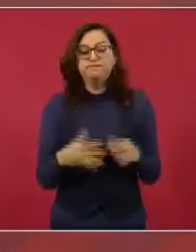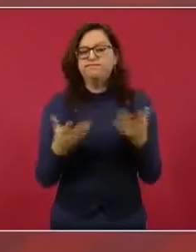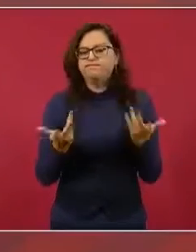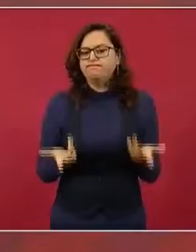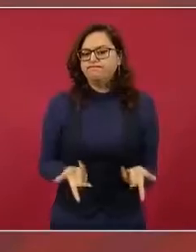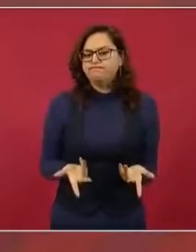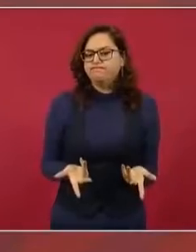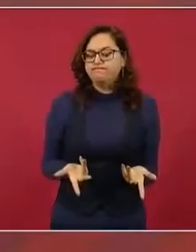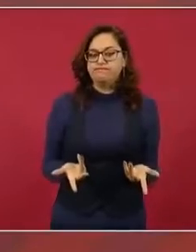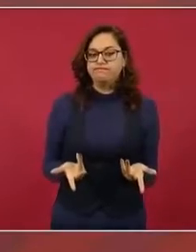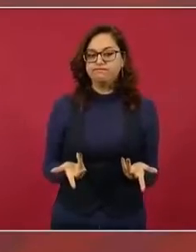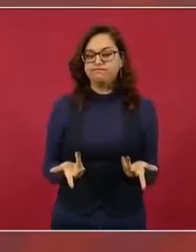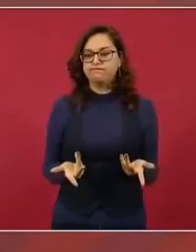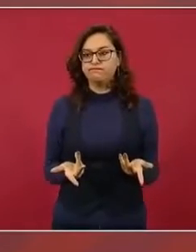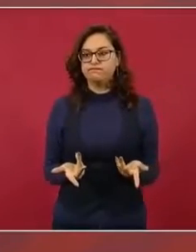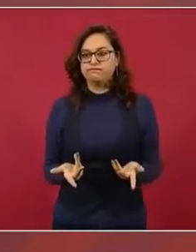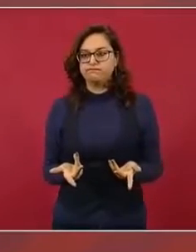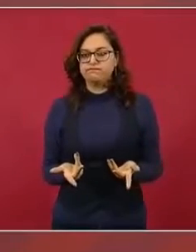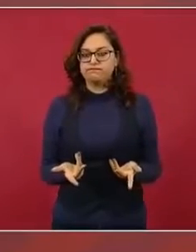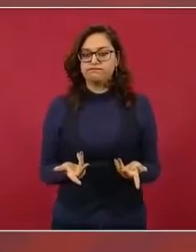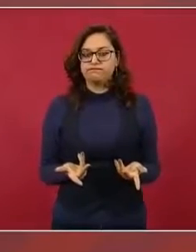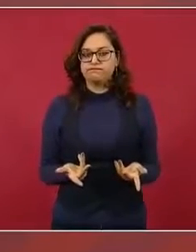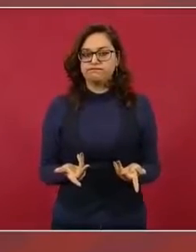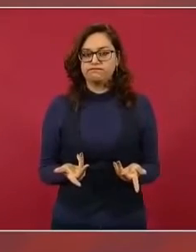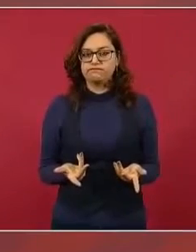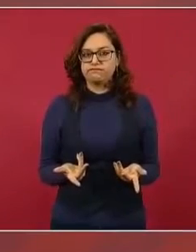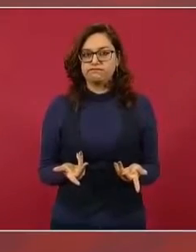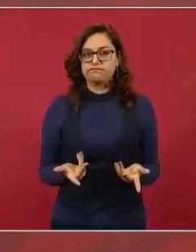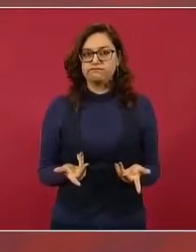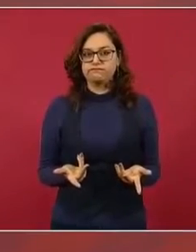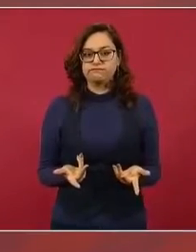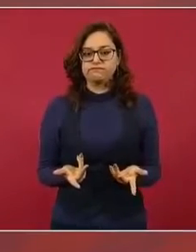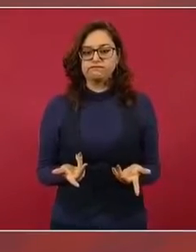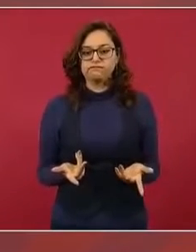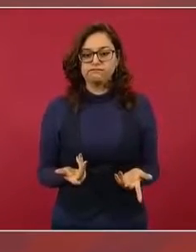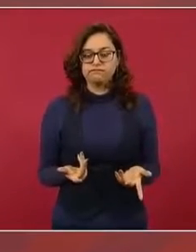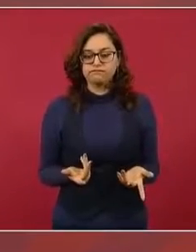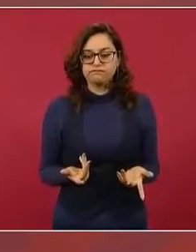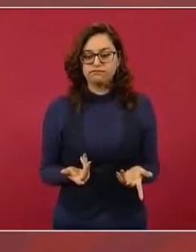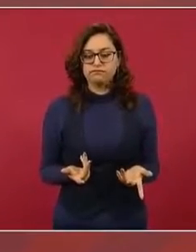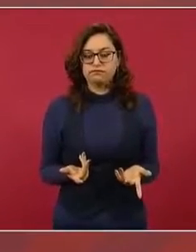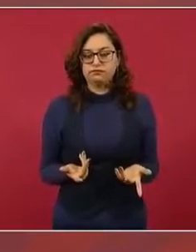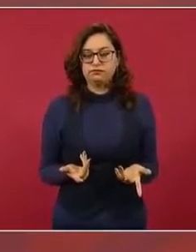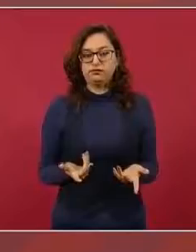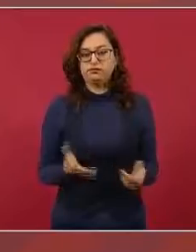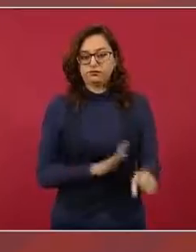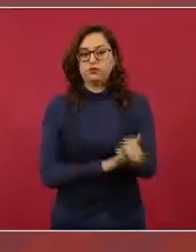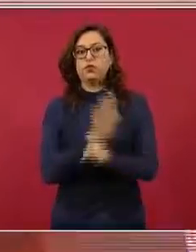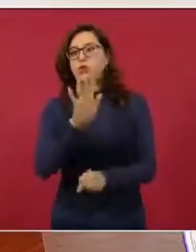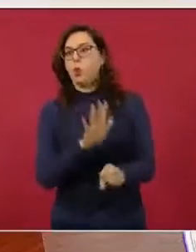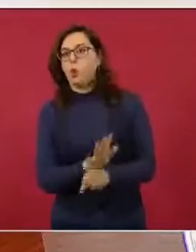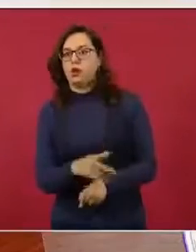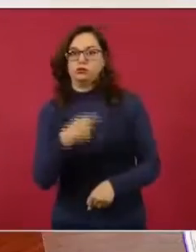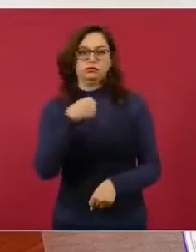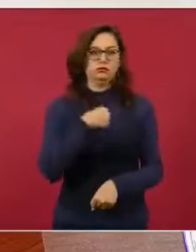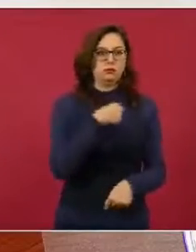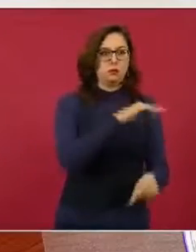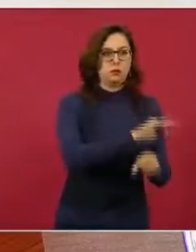ningún candidato predilecto,